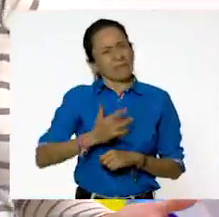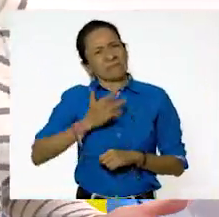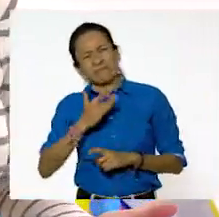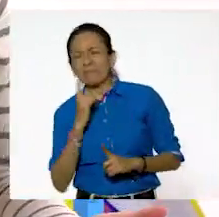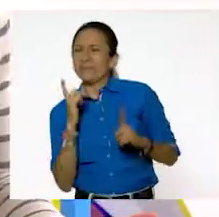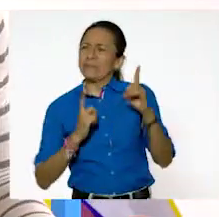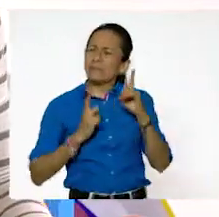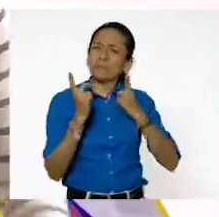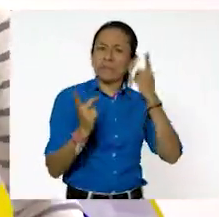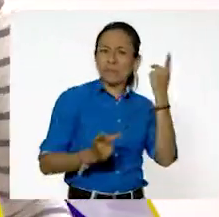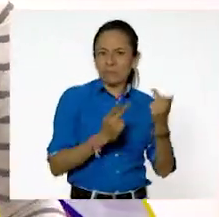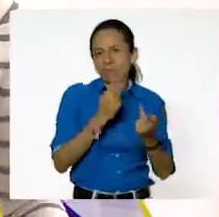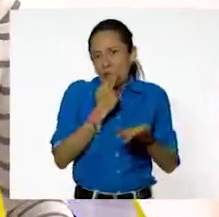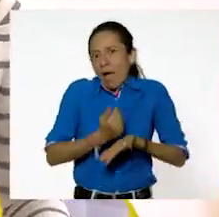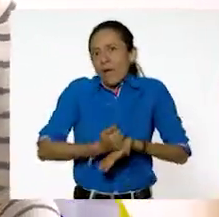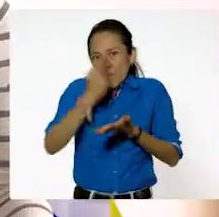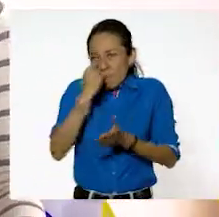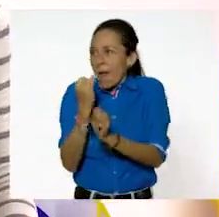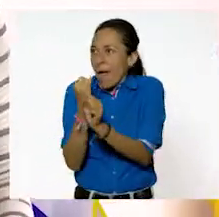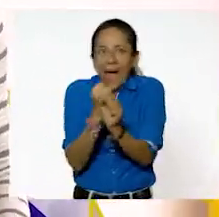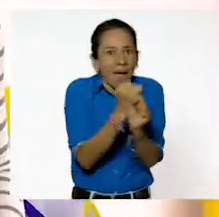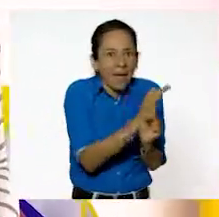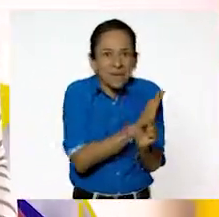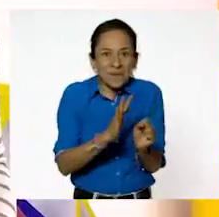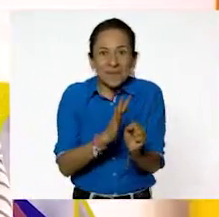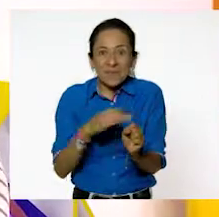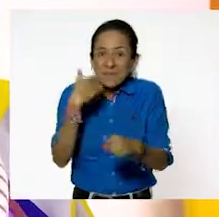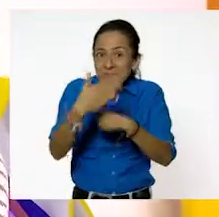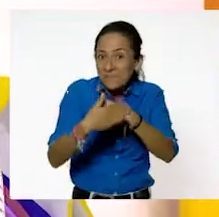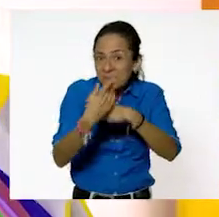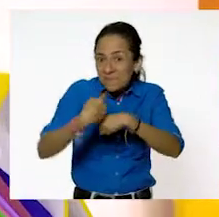ayuden a investigar. ¡Nos vemos la próxima semana!